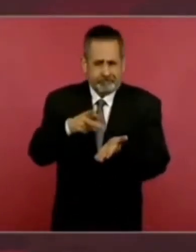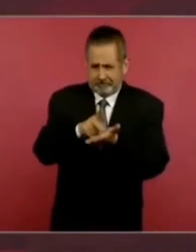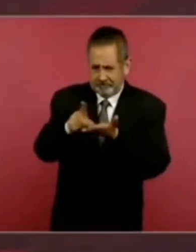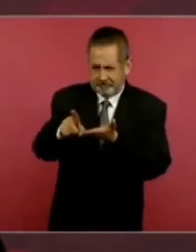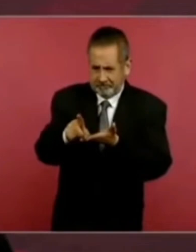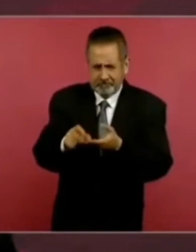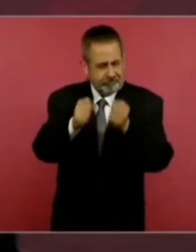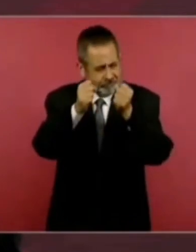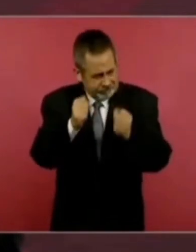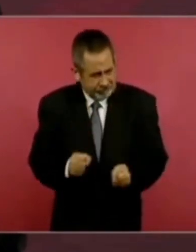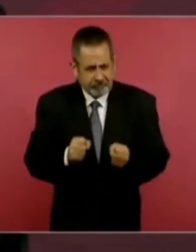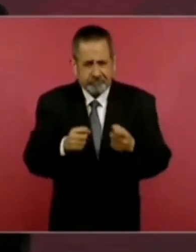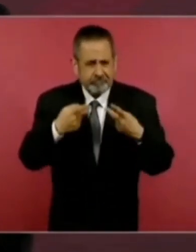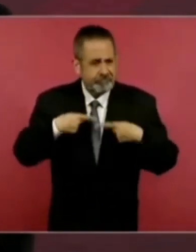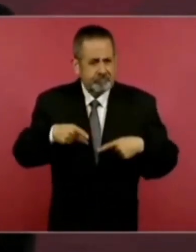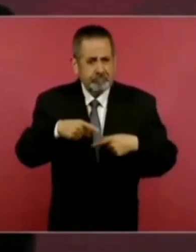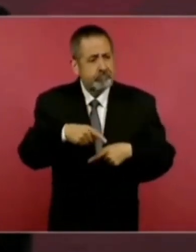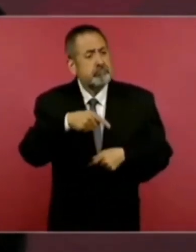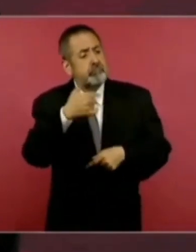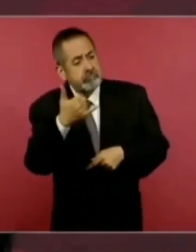ciudadanos para manifestarse. Sí.